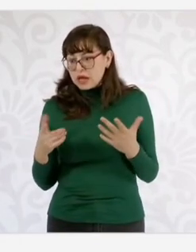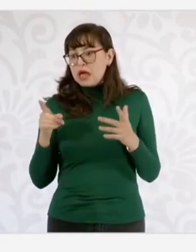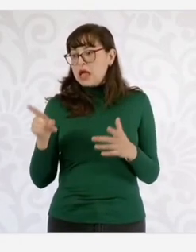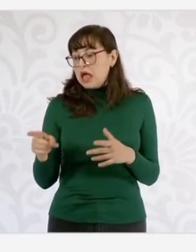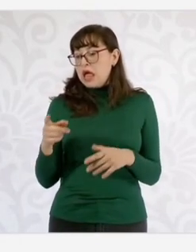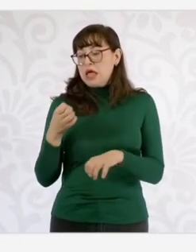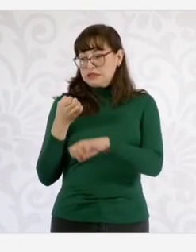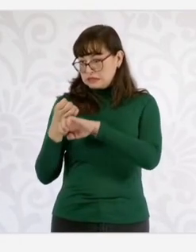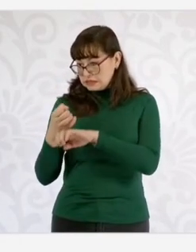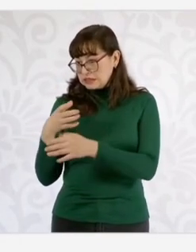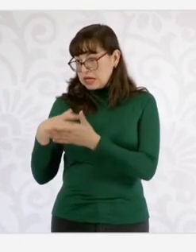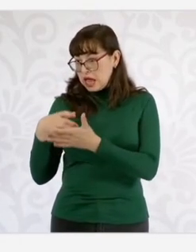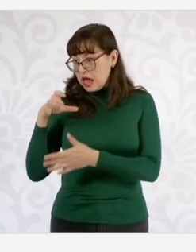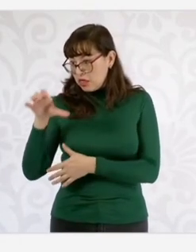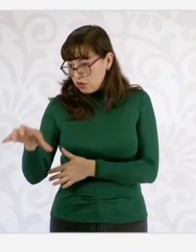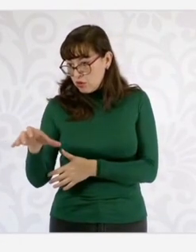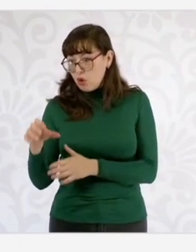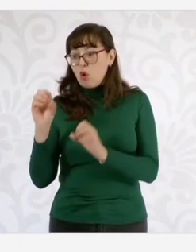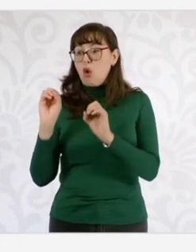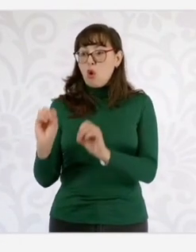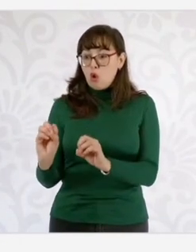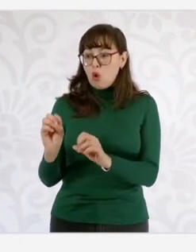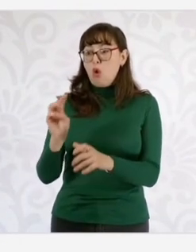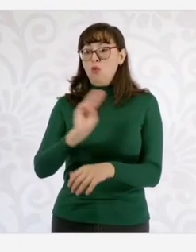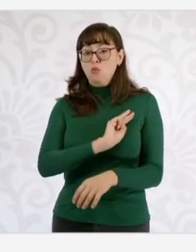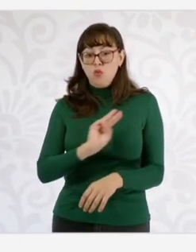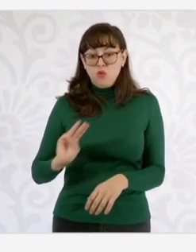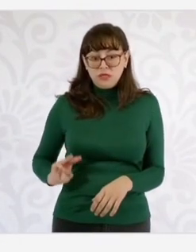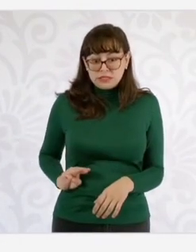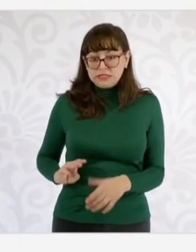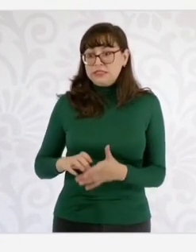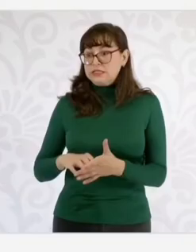almacenes estatales, en almacenes finales y en el almacén central del país.